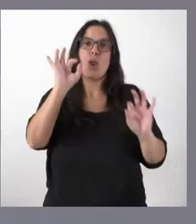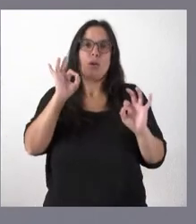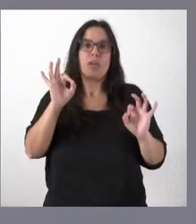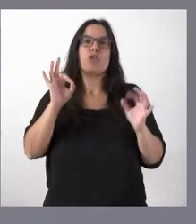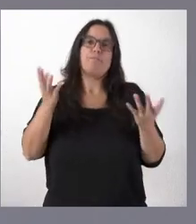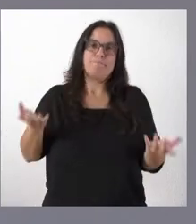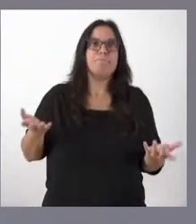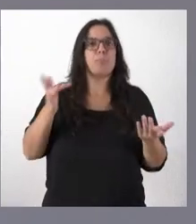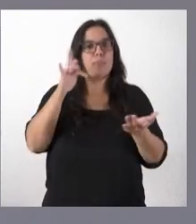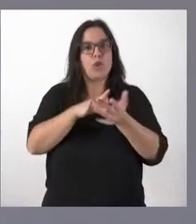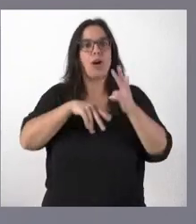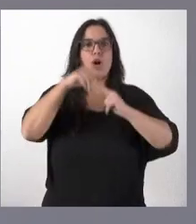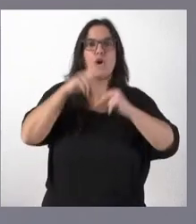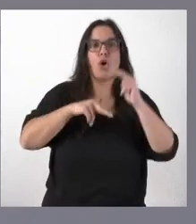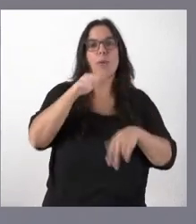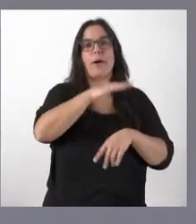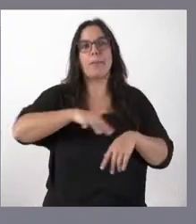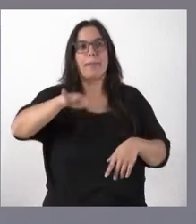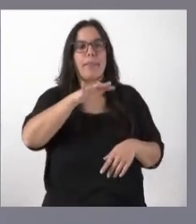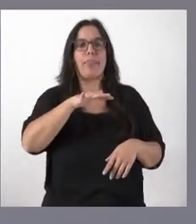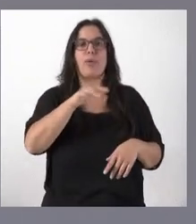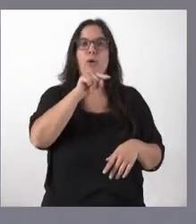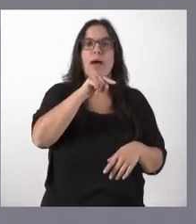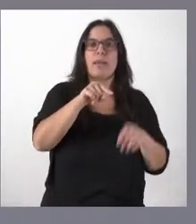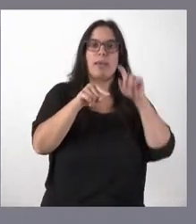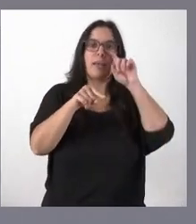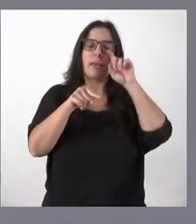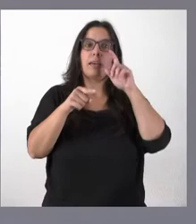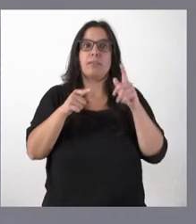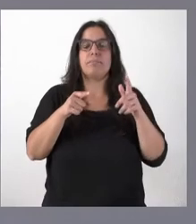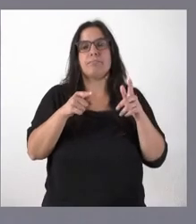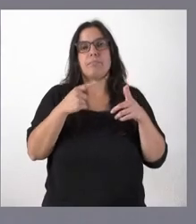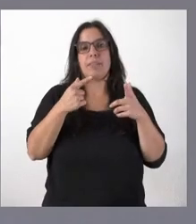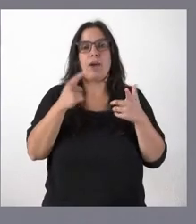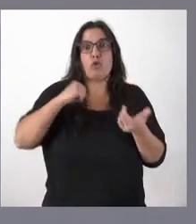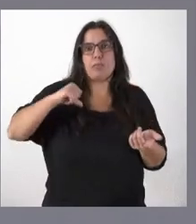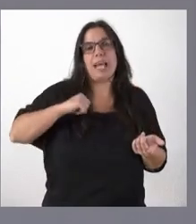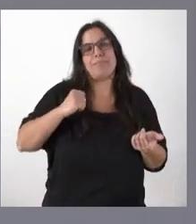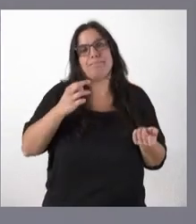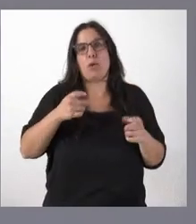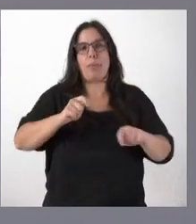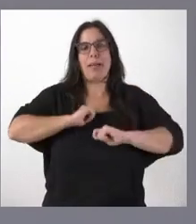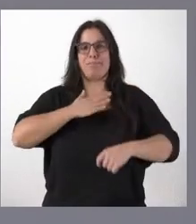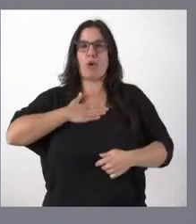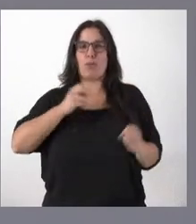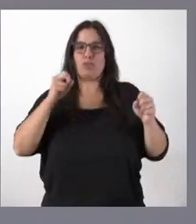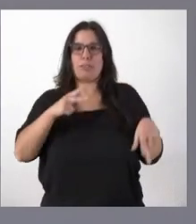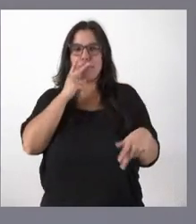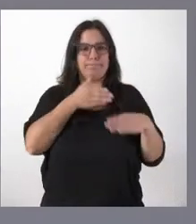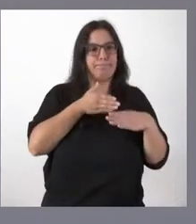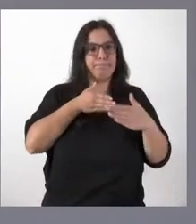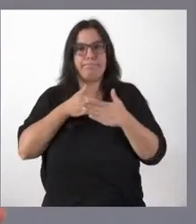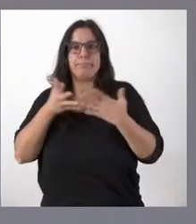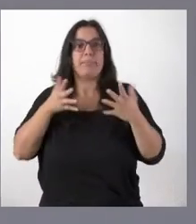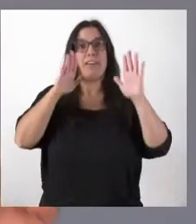desarrollo de obras en espacios físicos donde se presta un servicio de salud siempre produce alguna incomodidad y, aunque el resultado final es